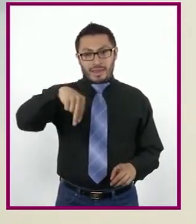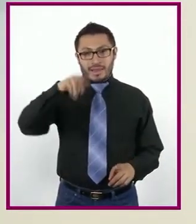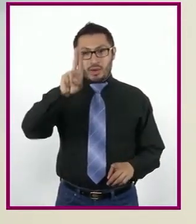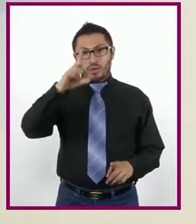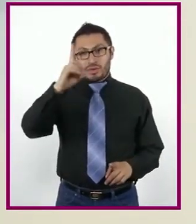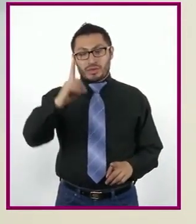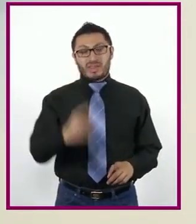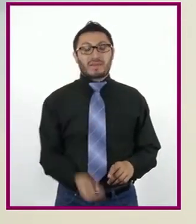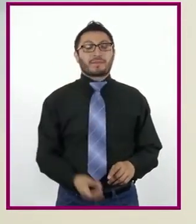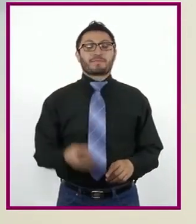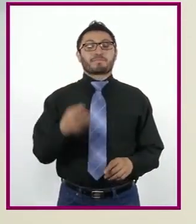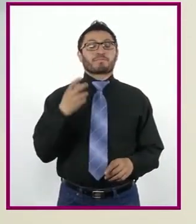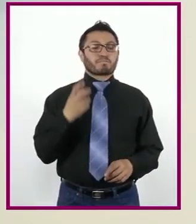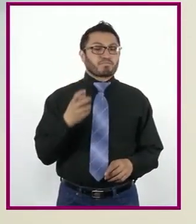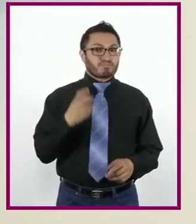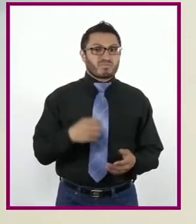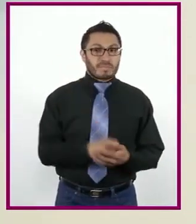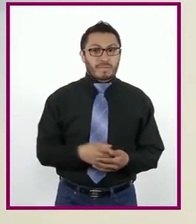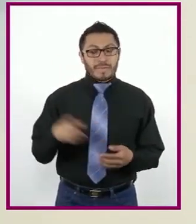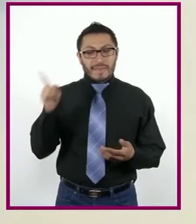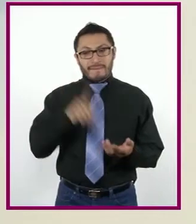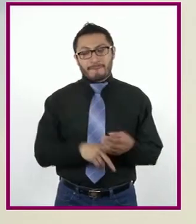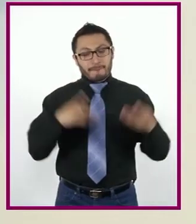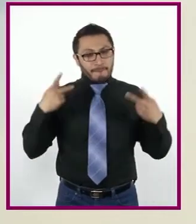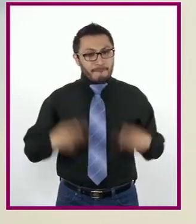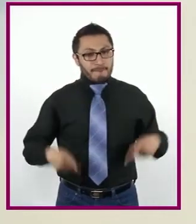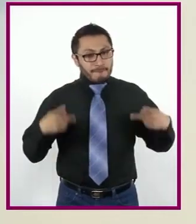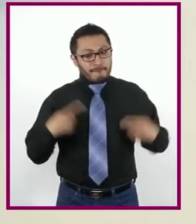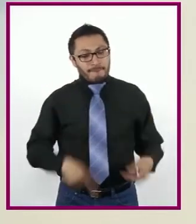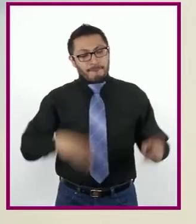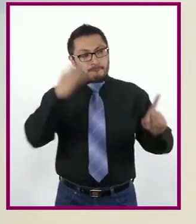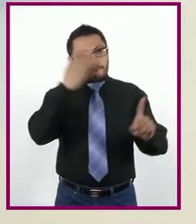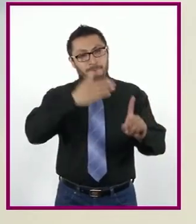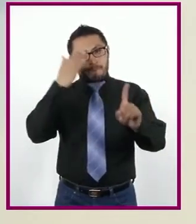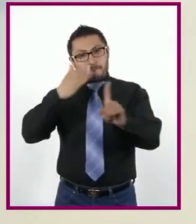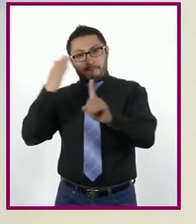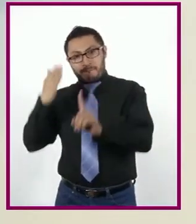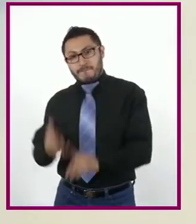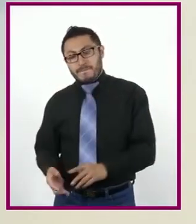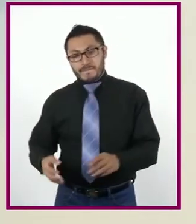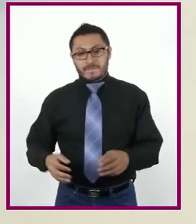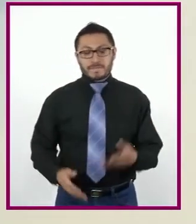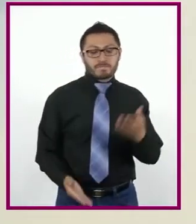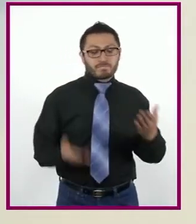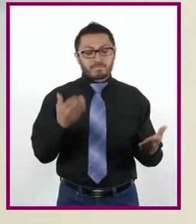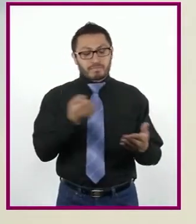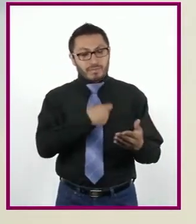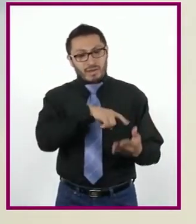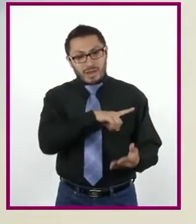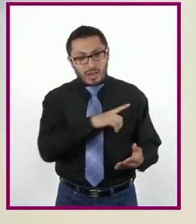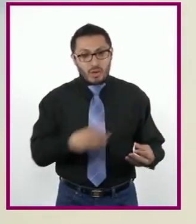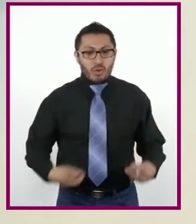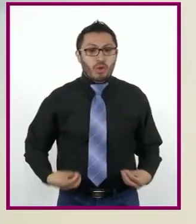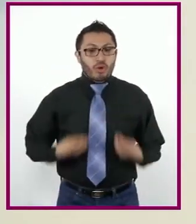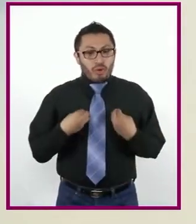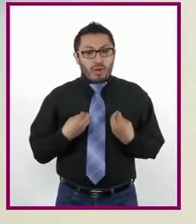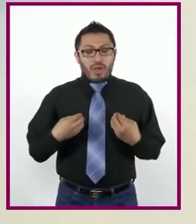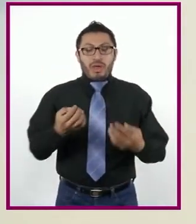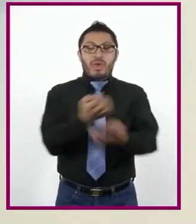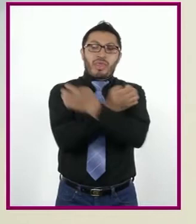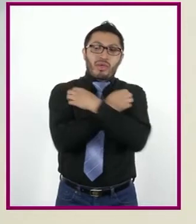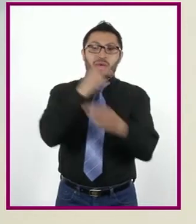centrado en las personas y mide la salud con la esperanza de vida, la educación con los niveles de